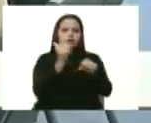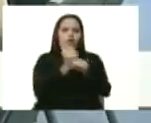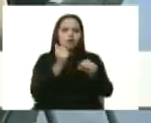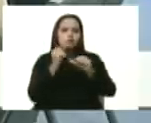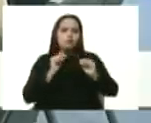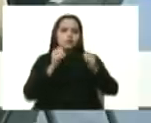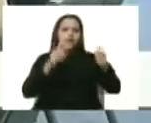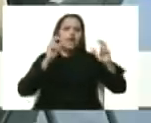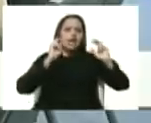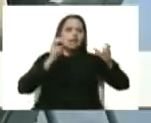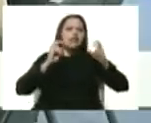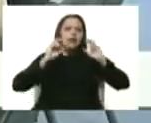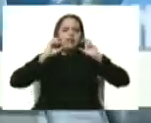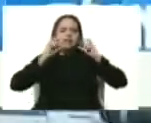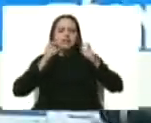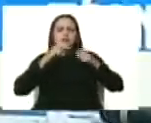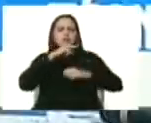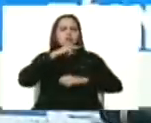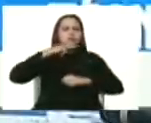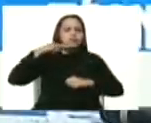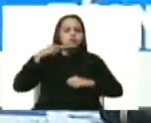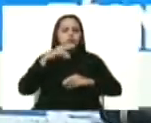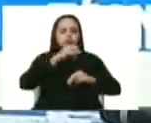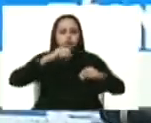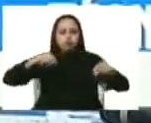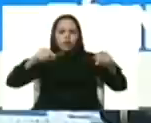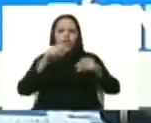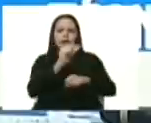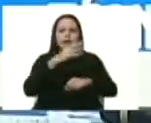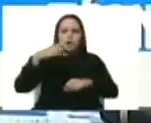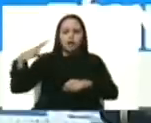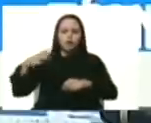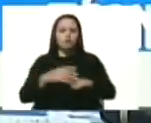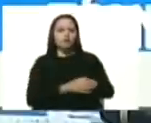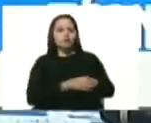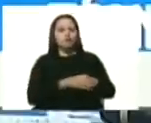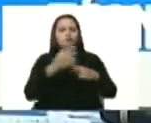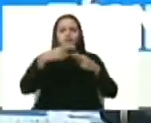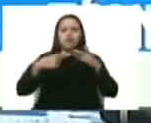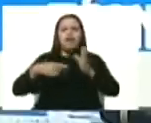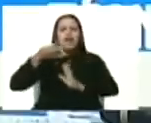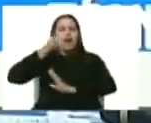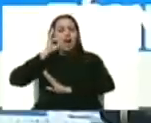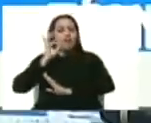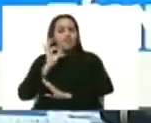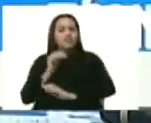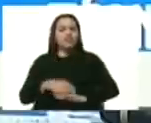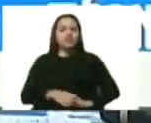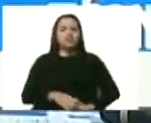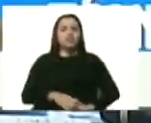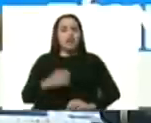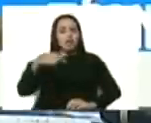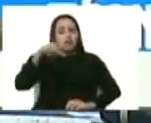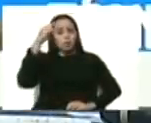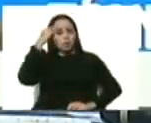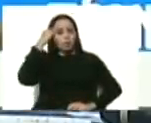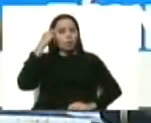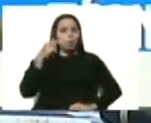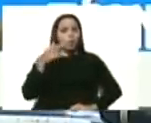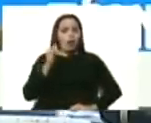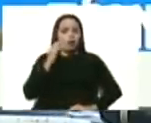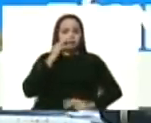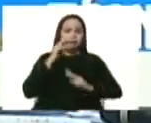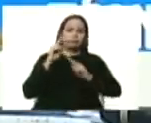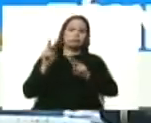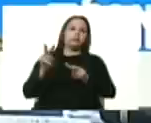el tema de la caña de azúcar, el azúcar, el arroz, oleaginosas, café. día de hoy hoy están con ustedes viendo